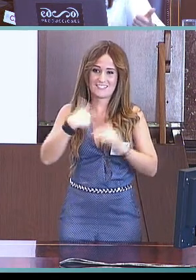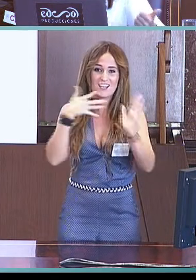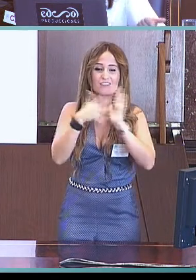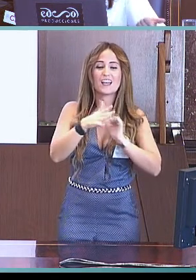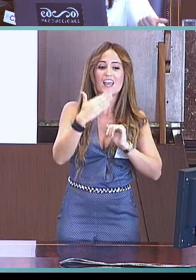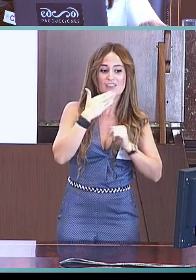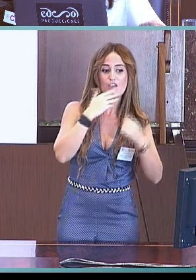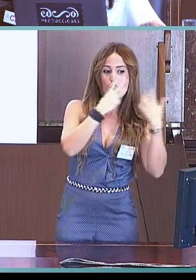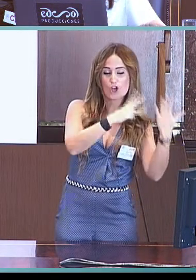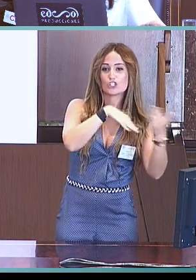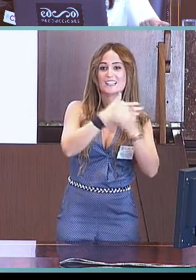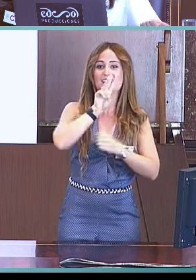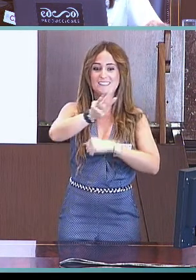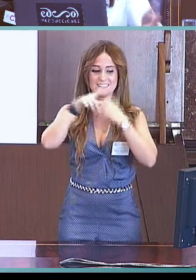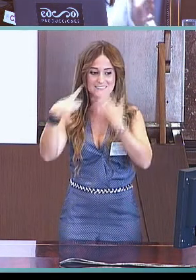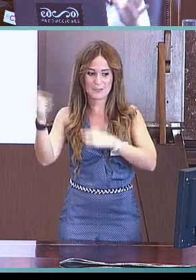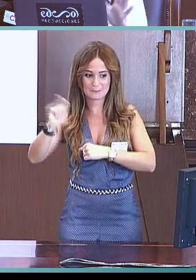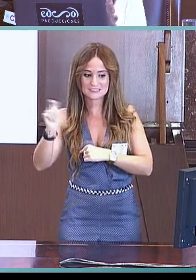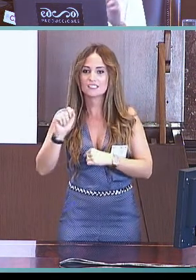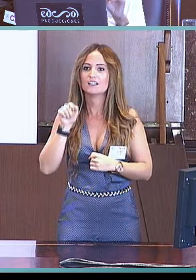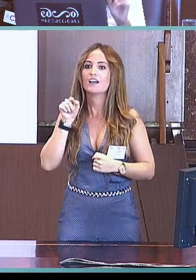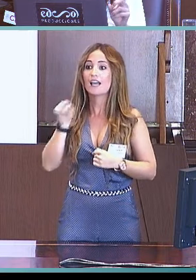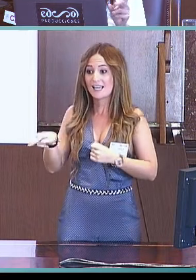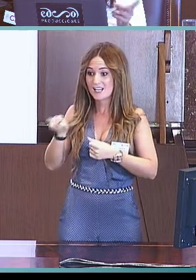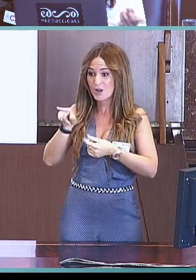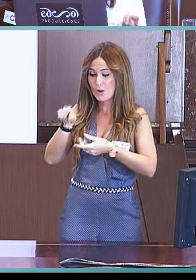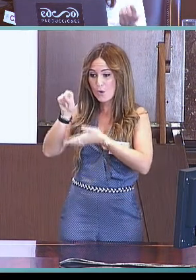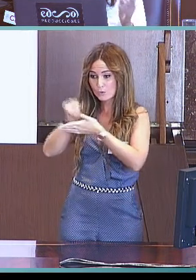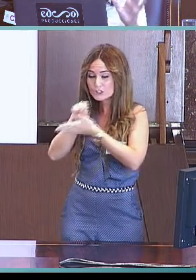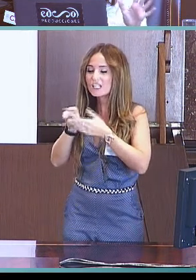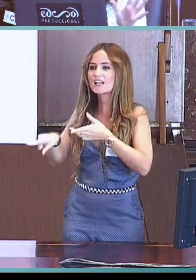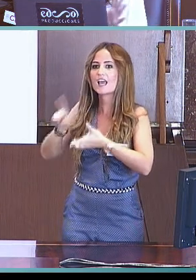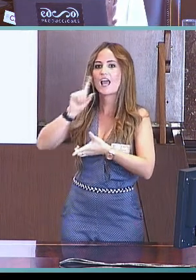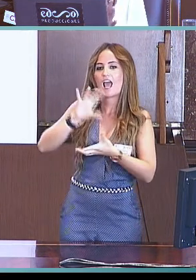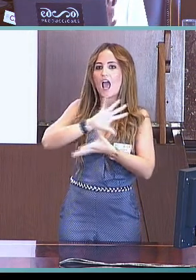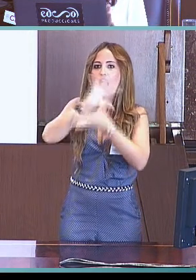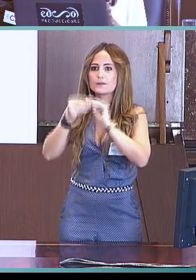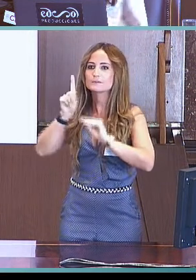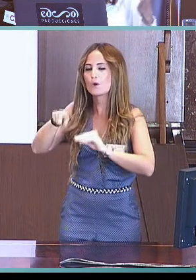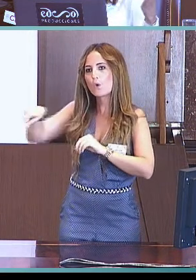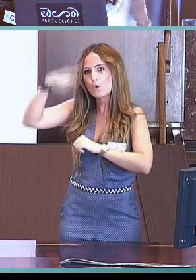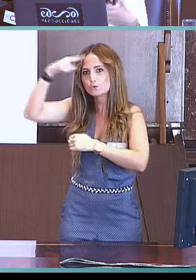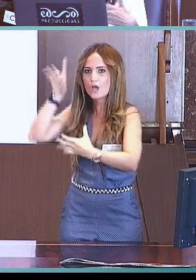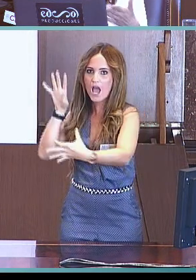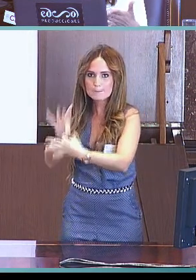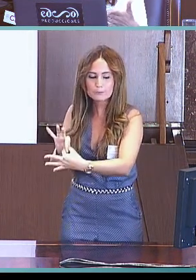adaptaciones anteriores a las lenguas de signos. Es decir, que se utiliza un único inventario que va a evaluar el desarrollo